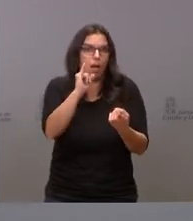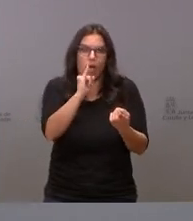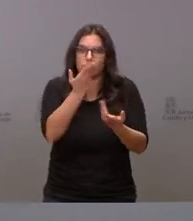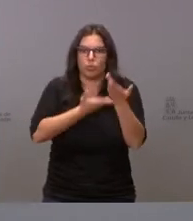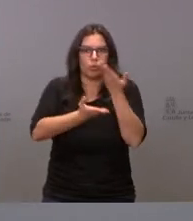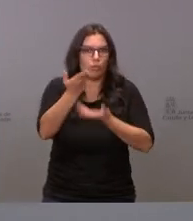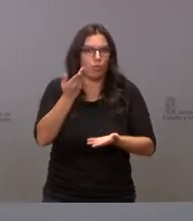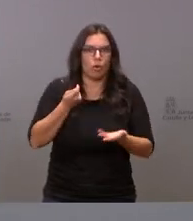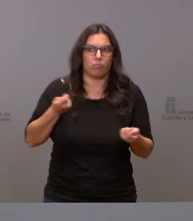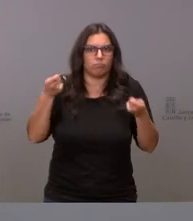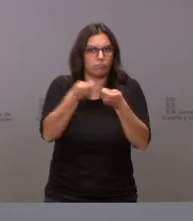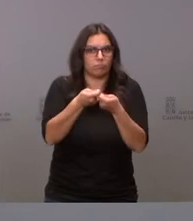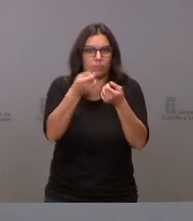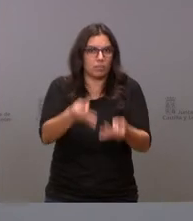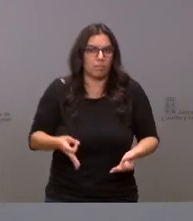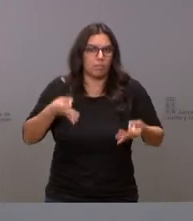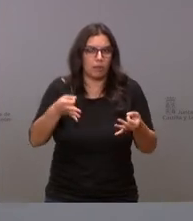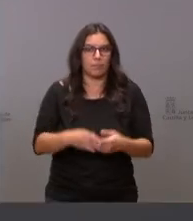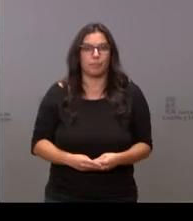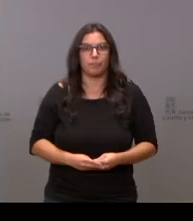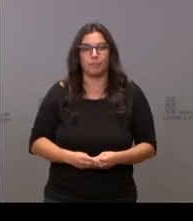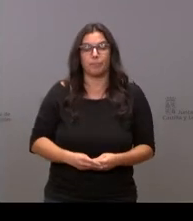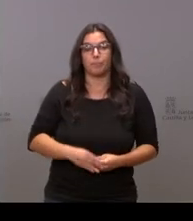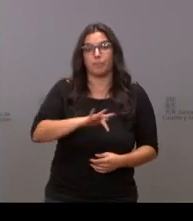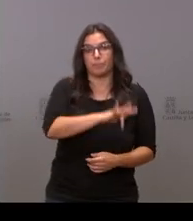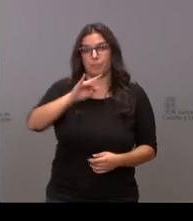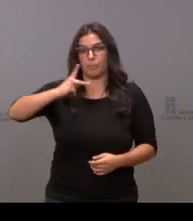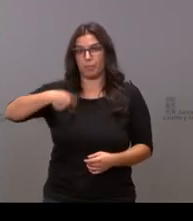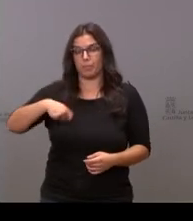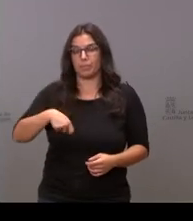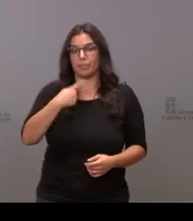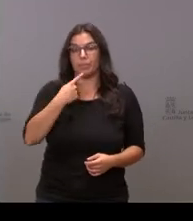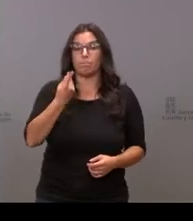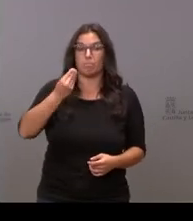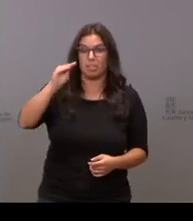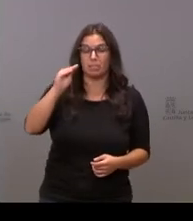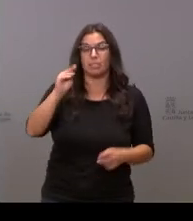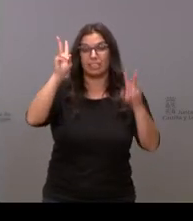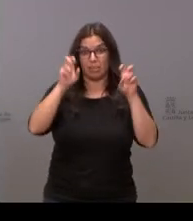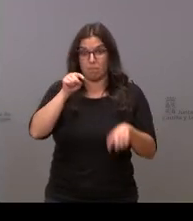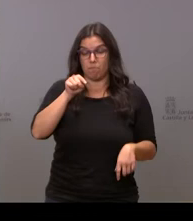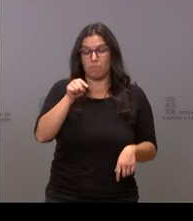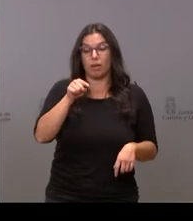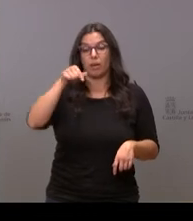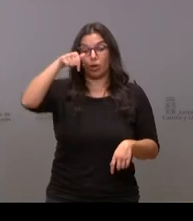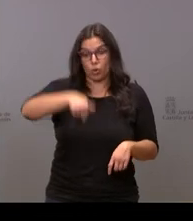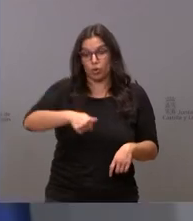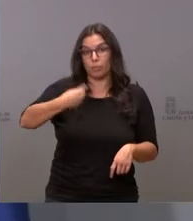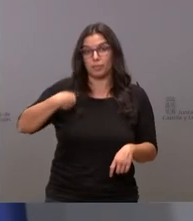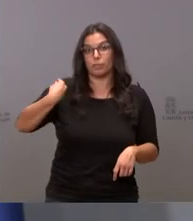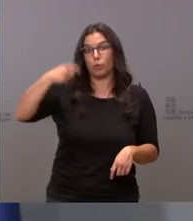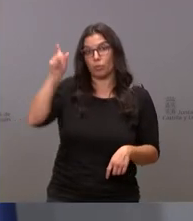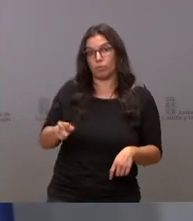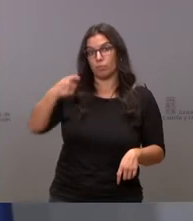colaboración y nuestra aportación como hemos hecho siempre A este respecto he de añadirles que hoy mismo el presidente ha